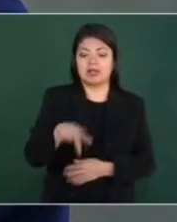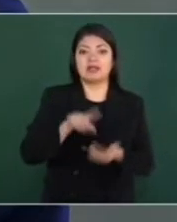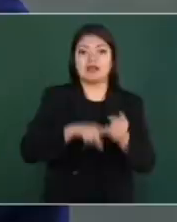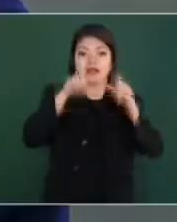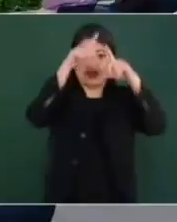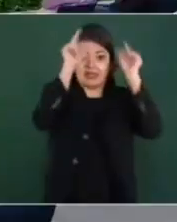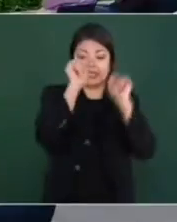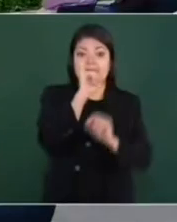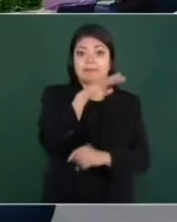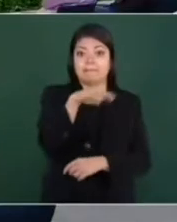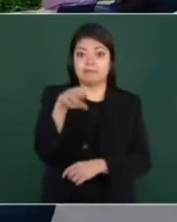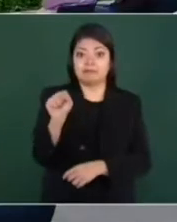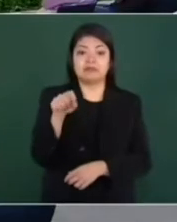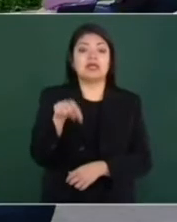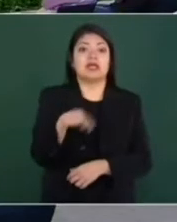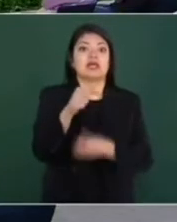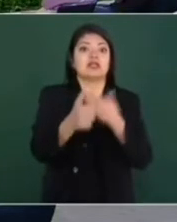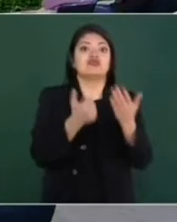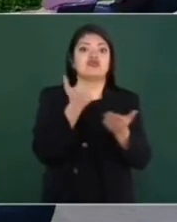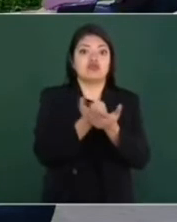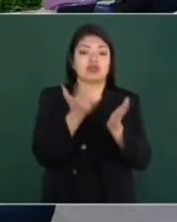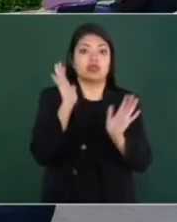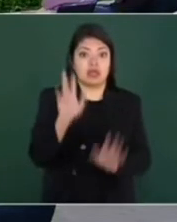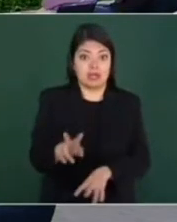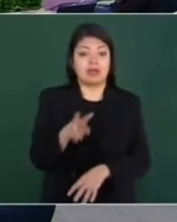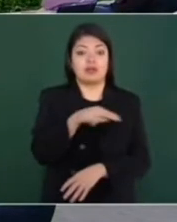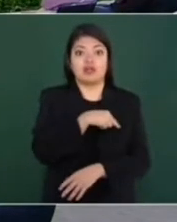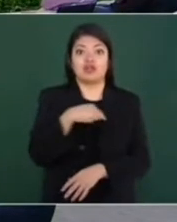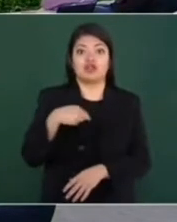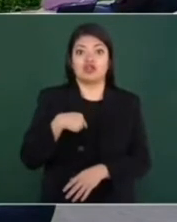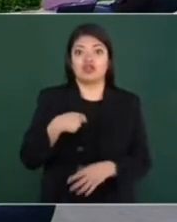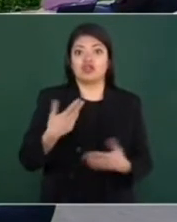enfermera del INSS, que aquí en la ciudad hemos ido realmente.